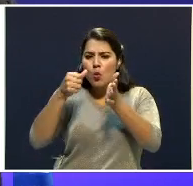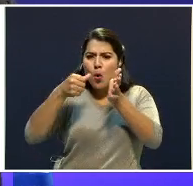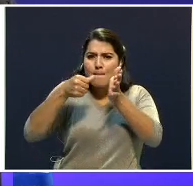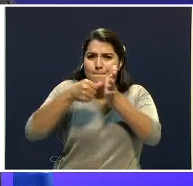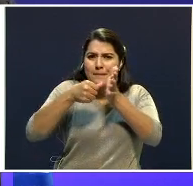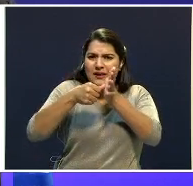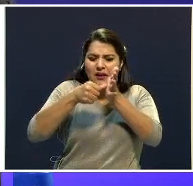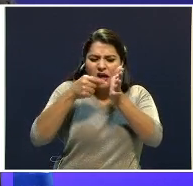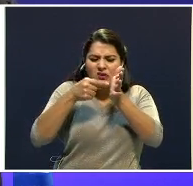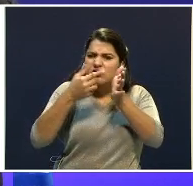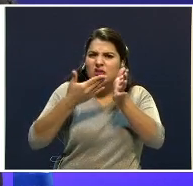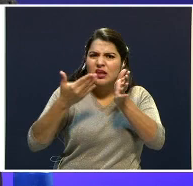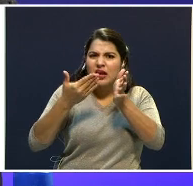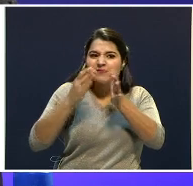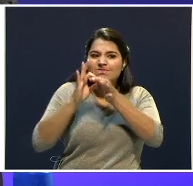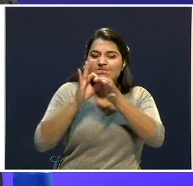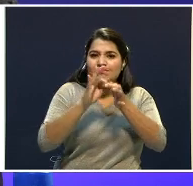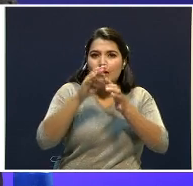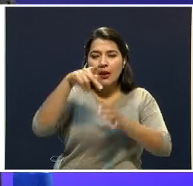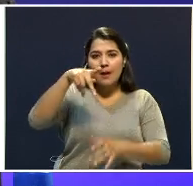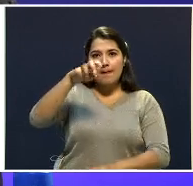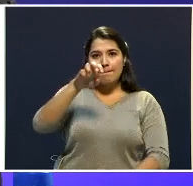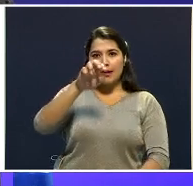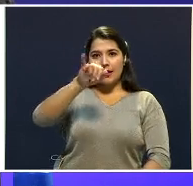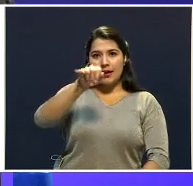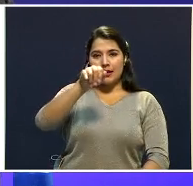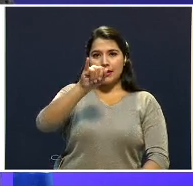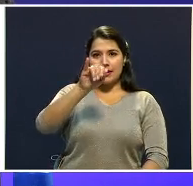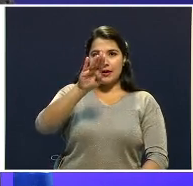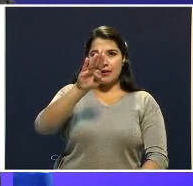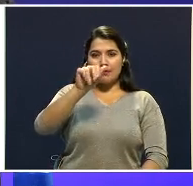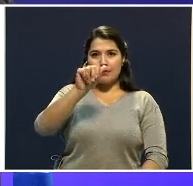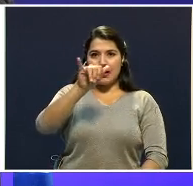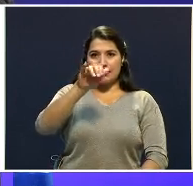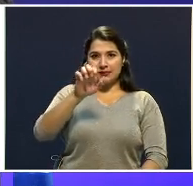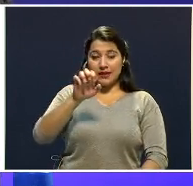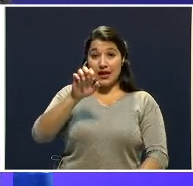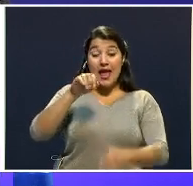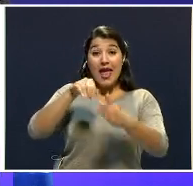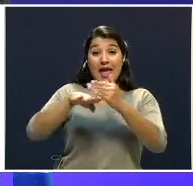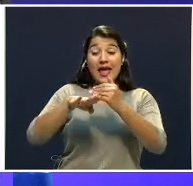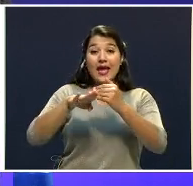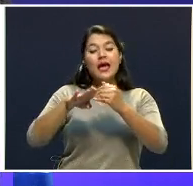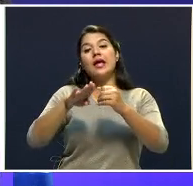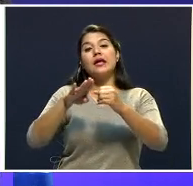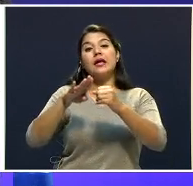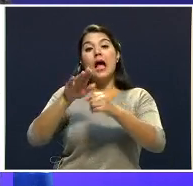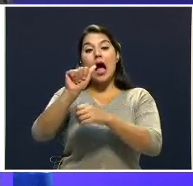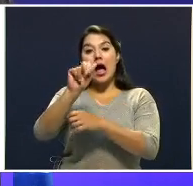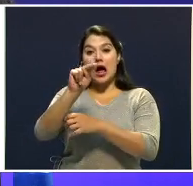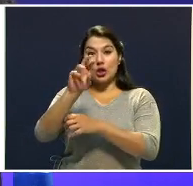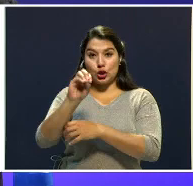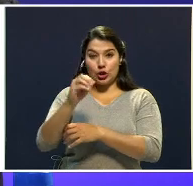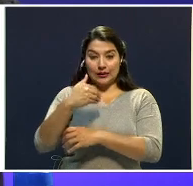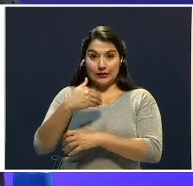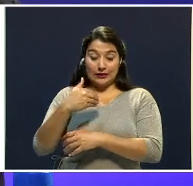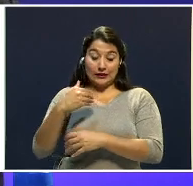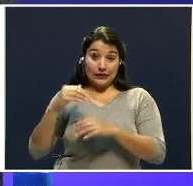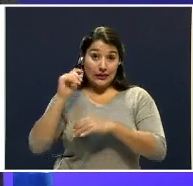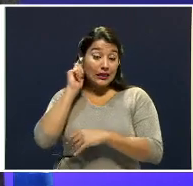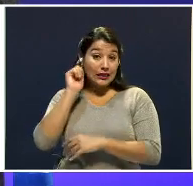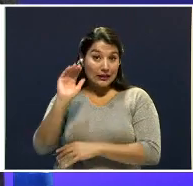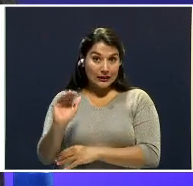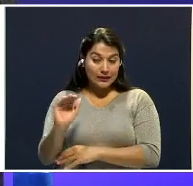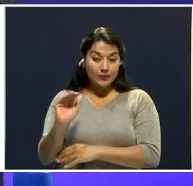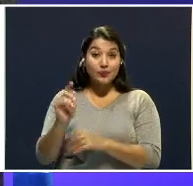pejibache inserta en el área anal de la niña. Hoy